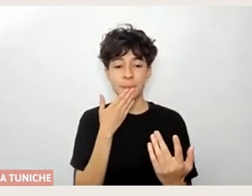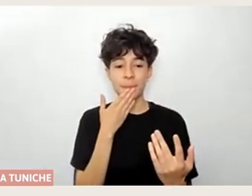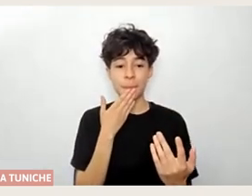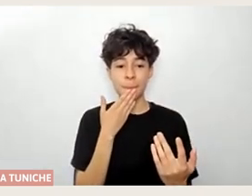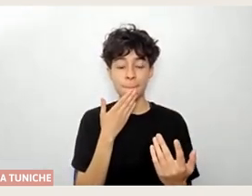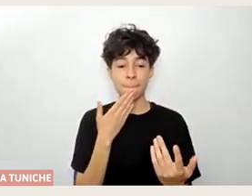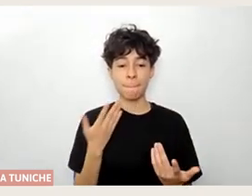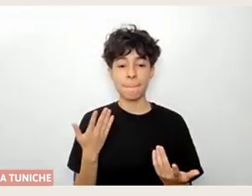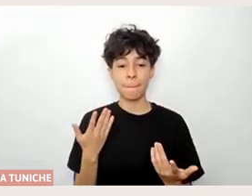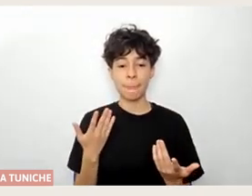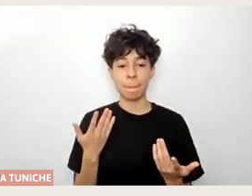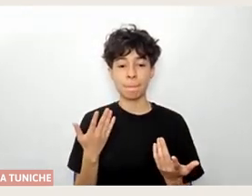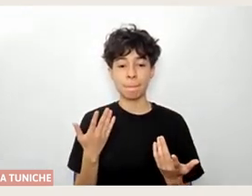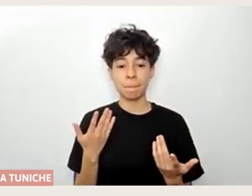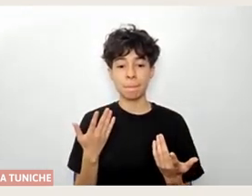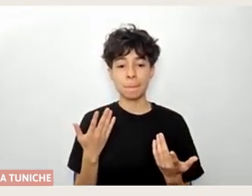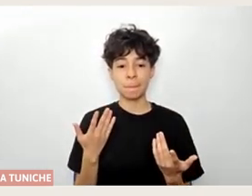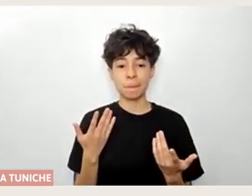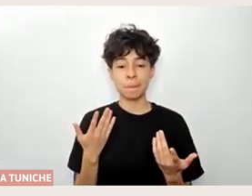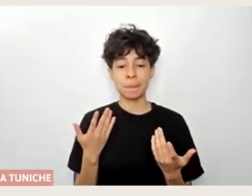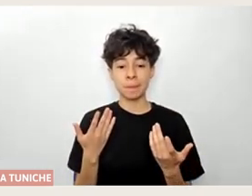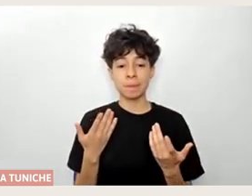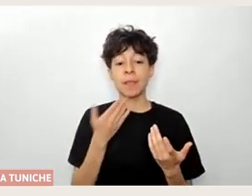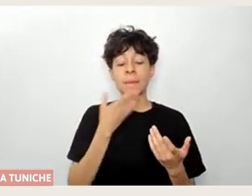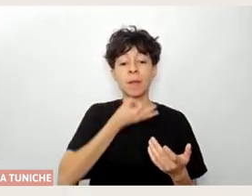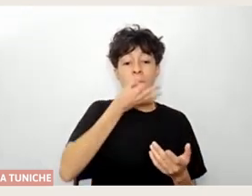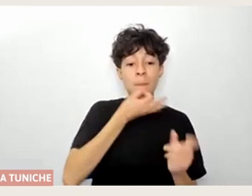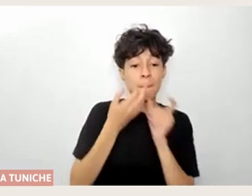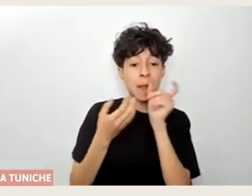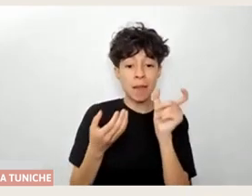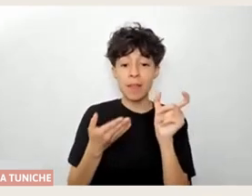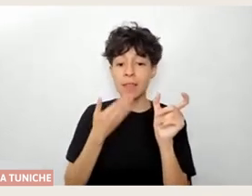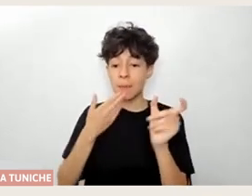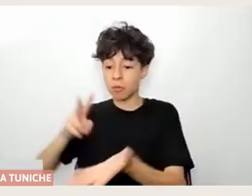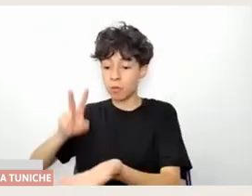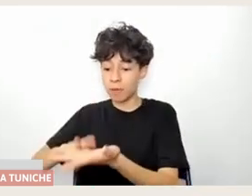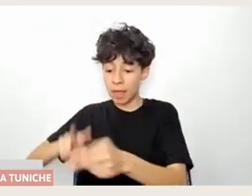palabras cuando se encuentren se saluden porque efectivamente sí se reconocen, ¿no?